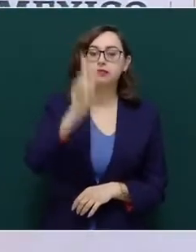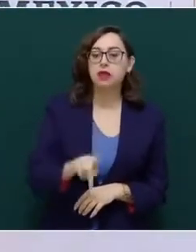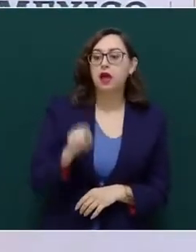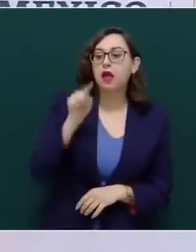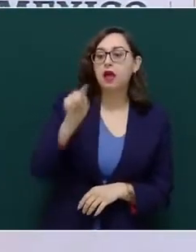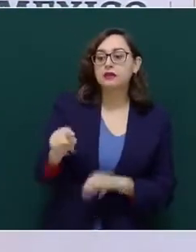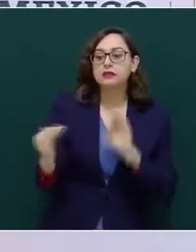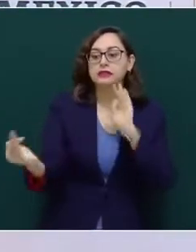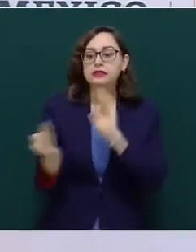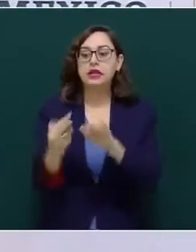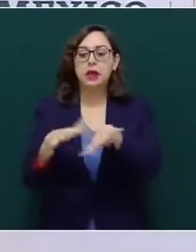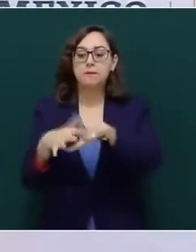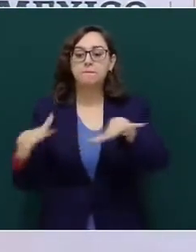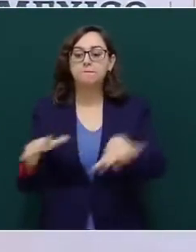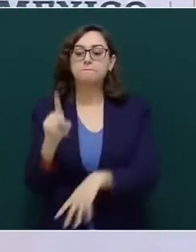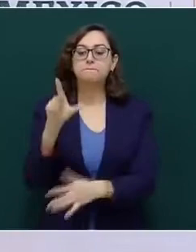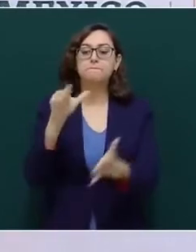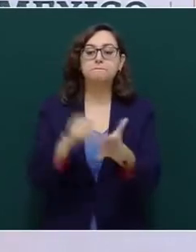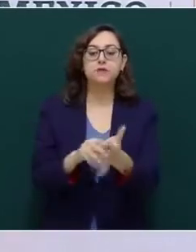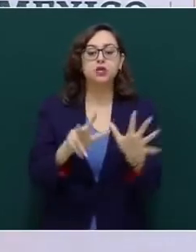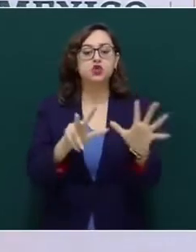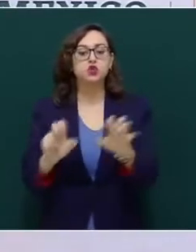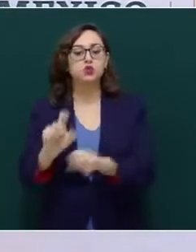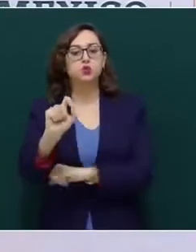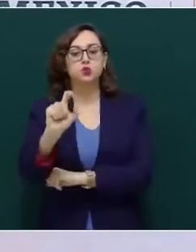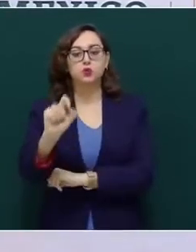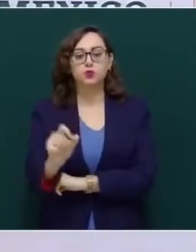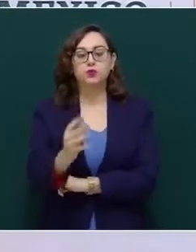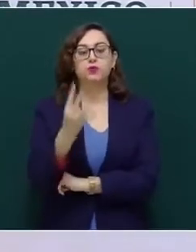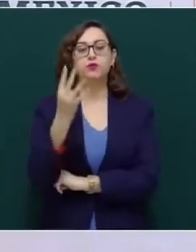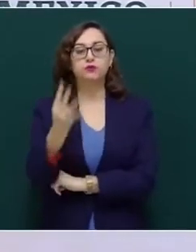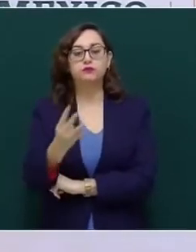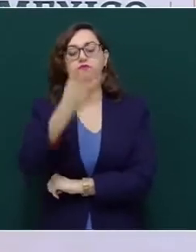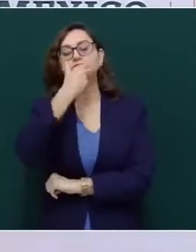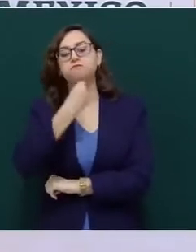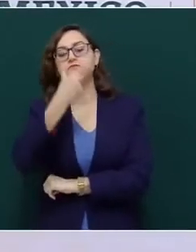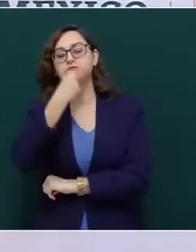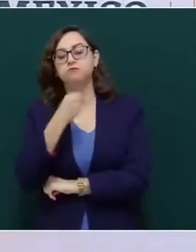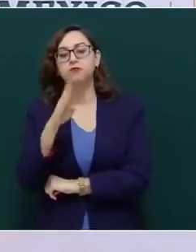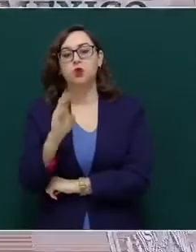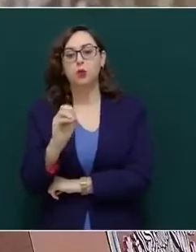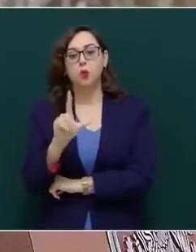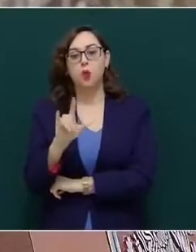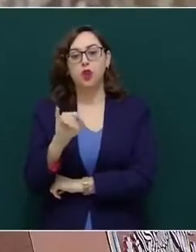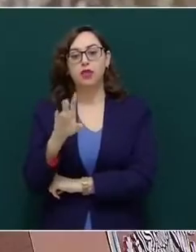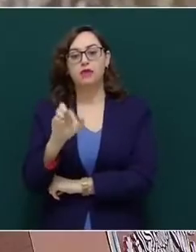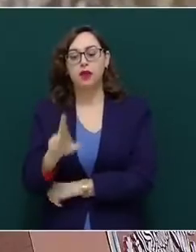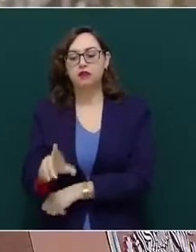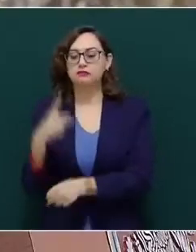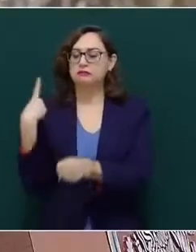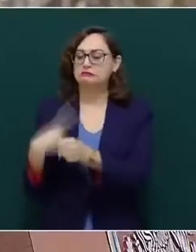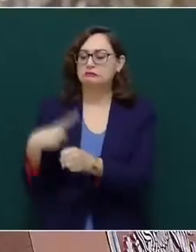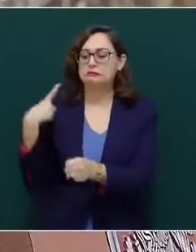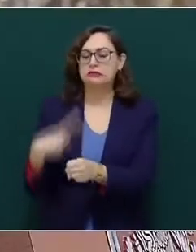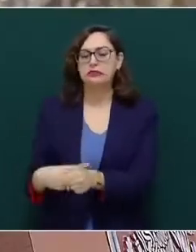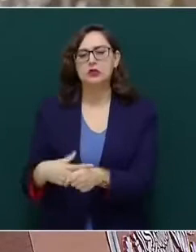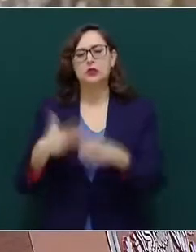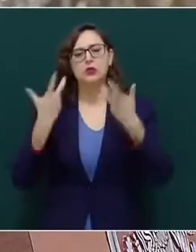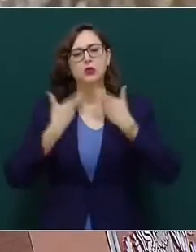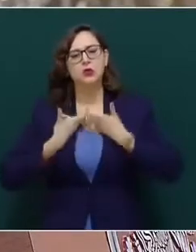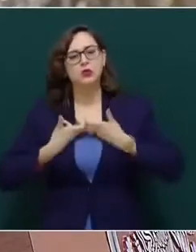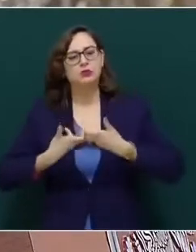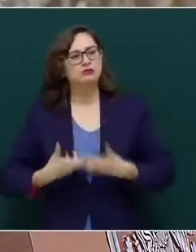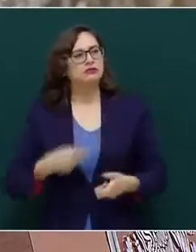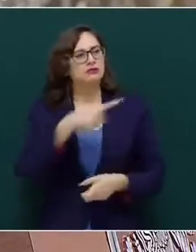de 1824, Bolívar se enferma y a pesar de las malas noticias por